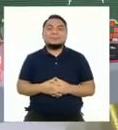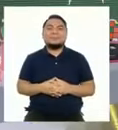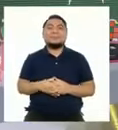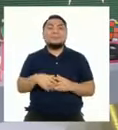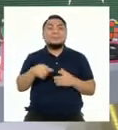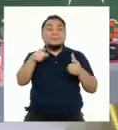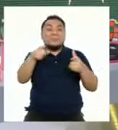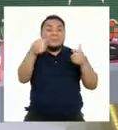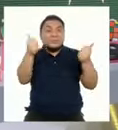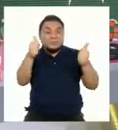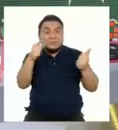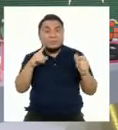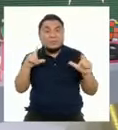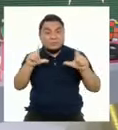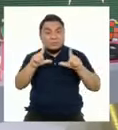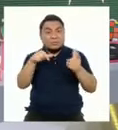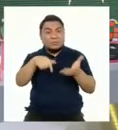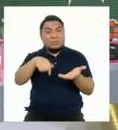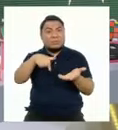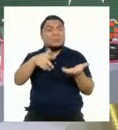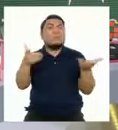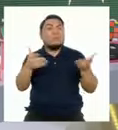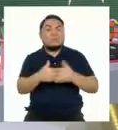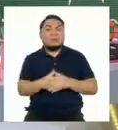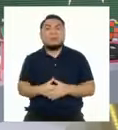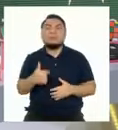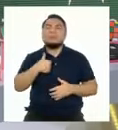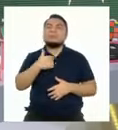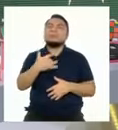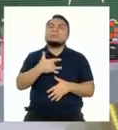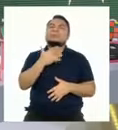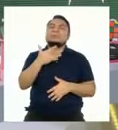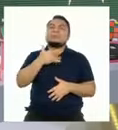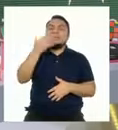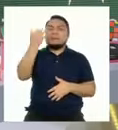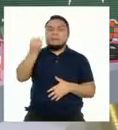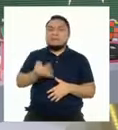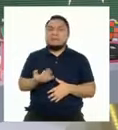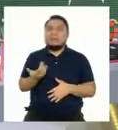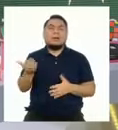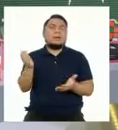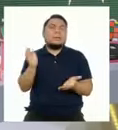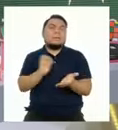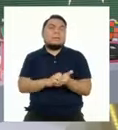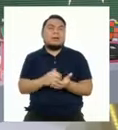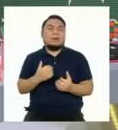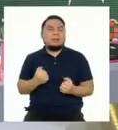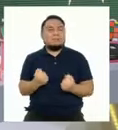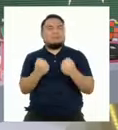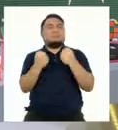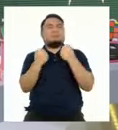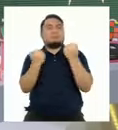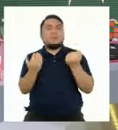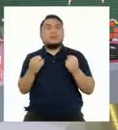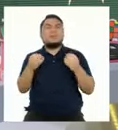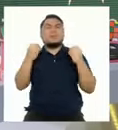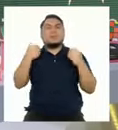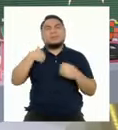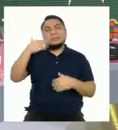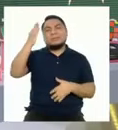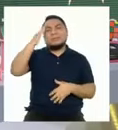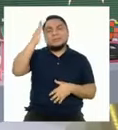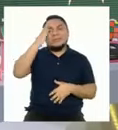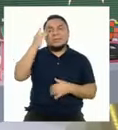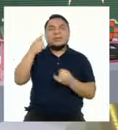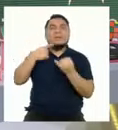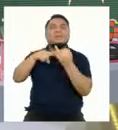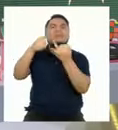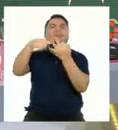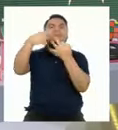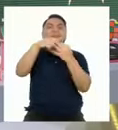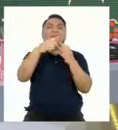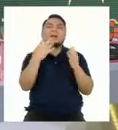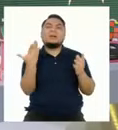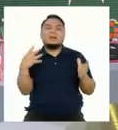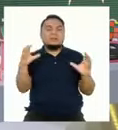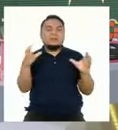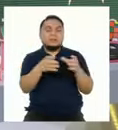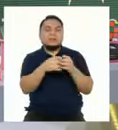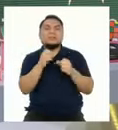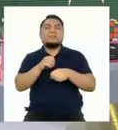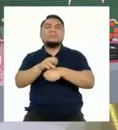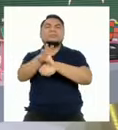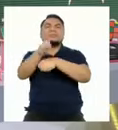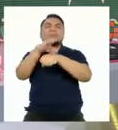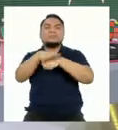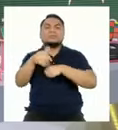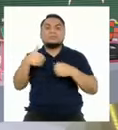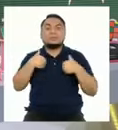¿Qué les pareció el programa de hoy? Yo me siento la verdad más empoderada porque ya sé que hay diversas instituciones que